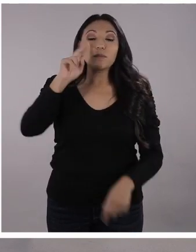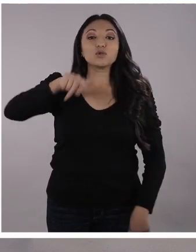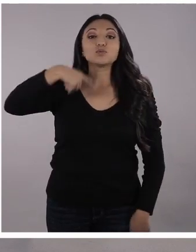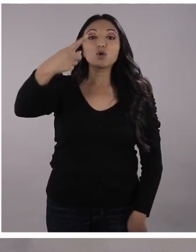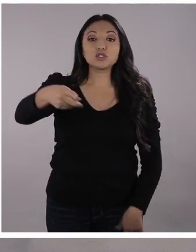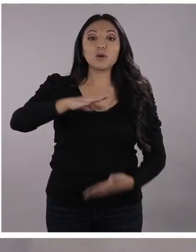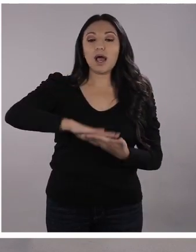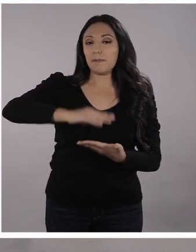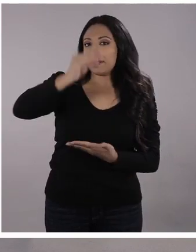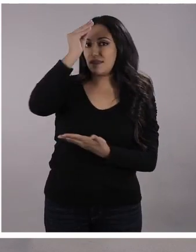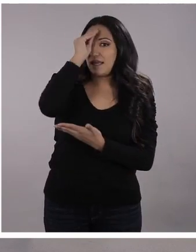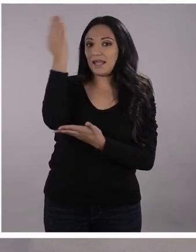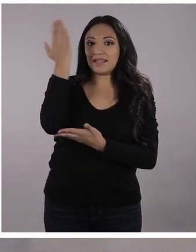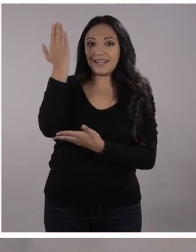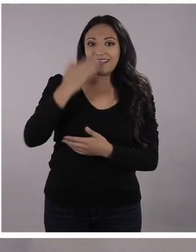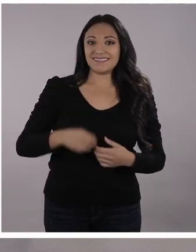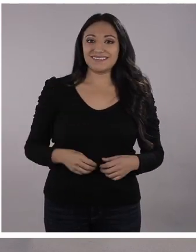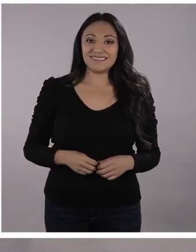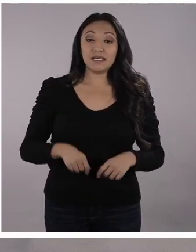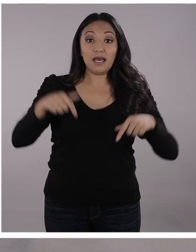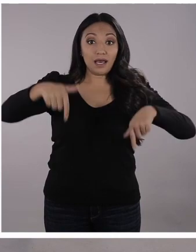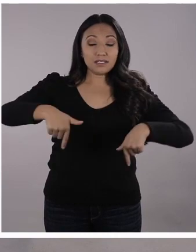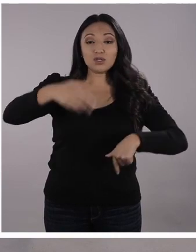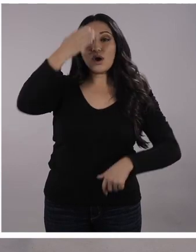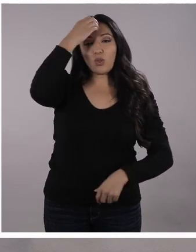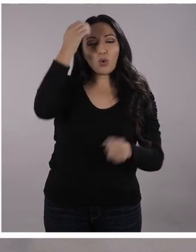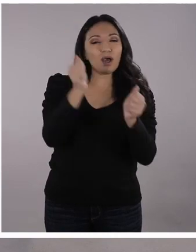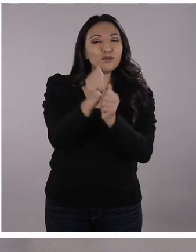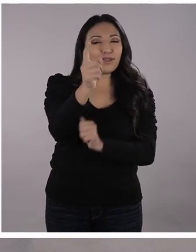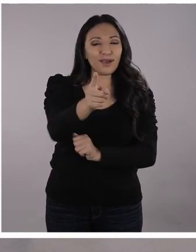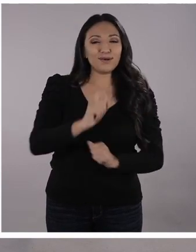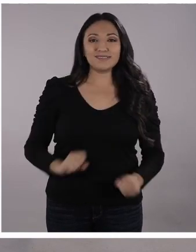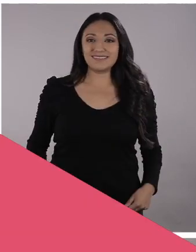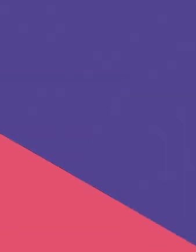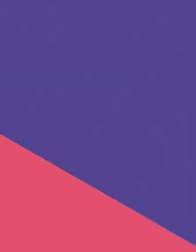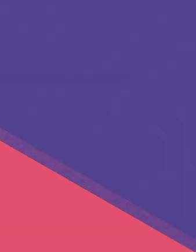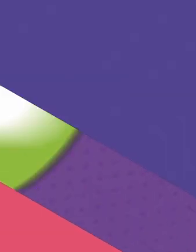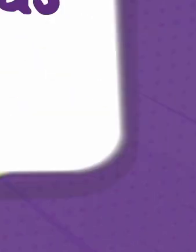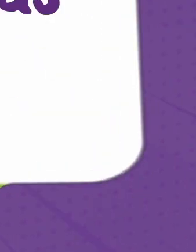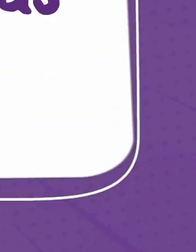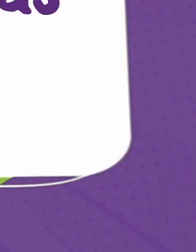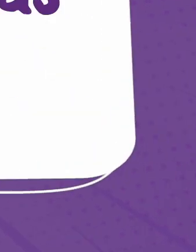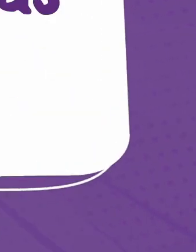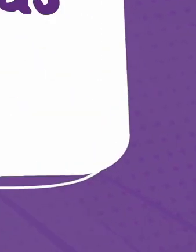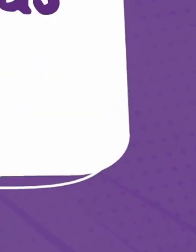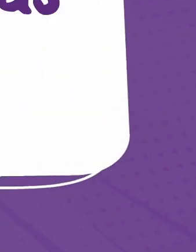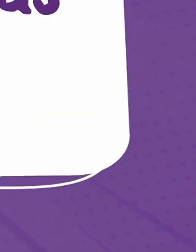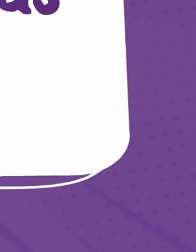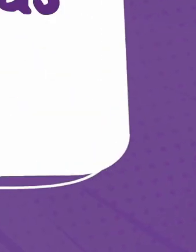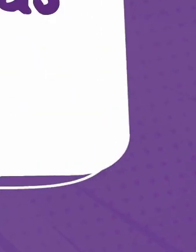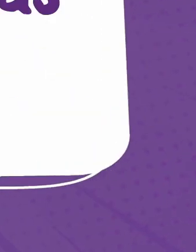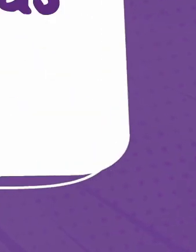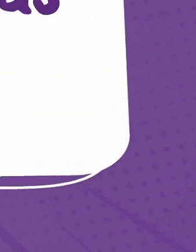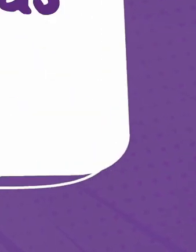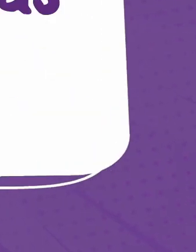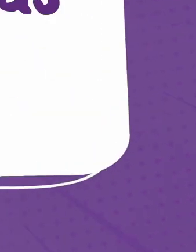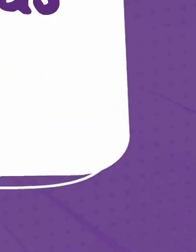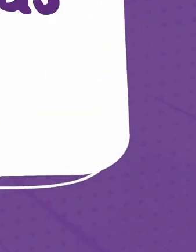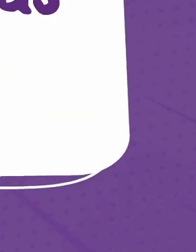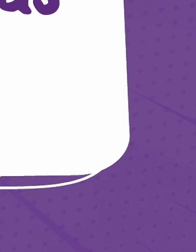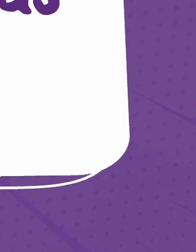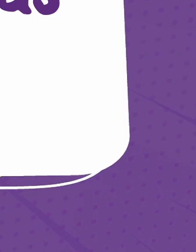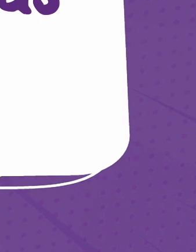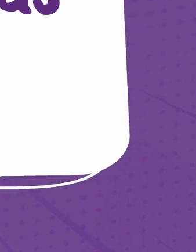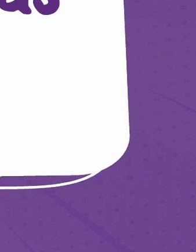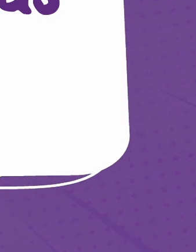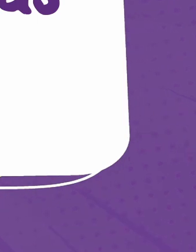episodio de... Aprender la Tele. Un espacio de Educa Contigo. Chicos y chicas, en su portafolio del estudiante del día de hoy